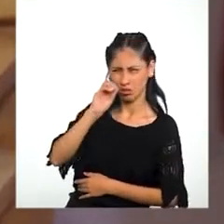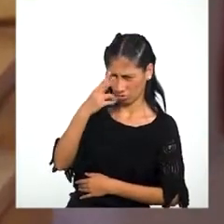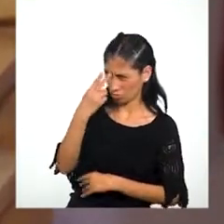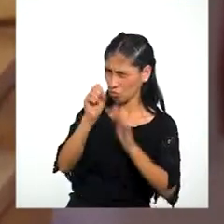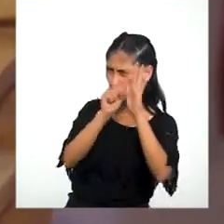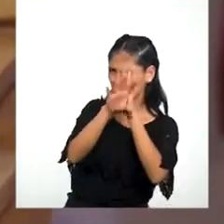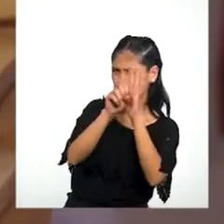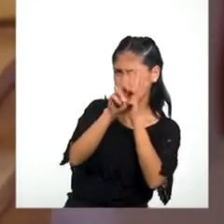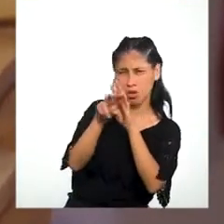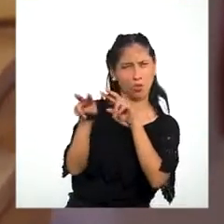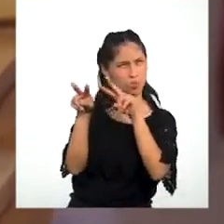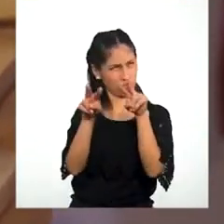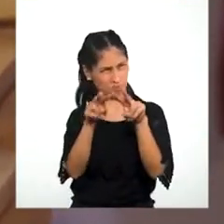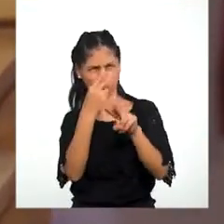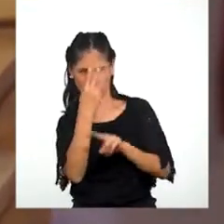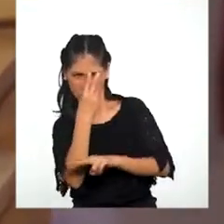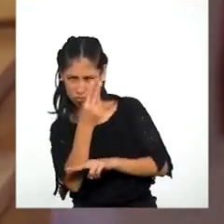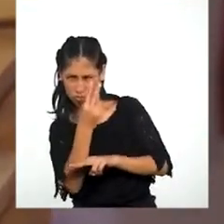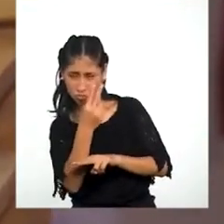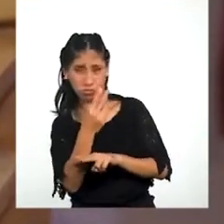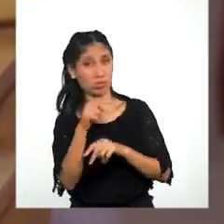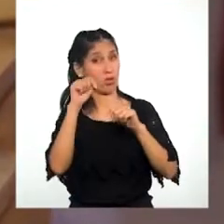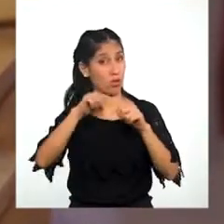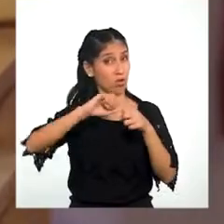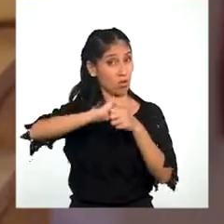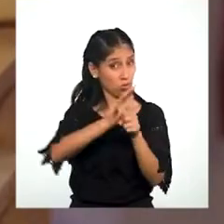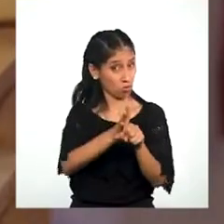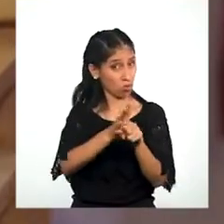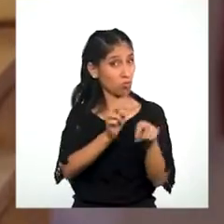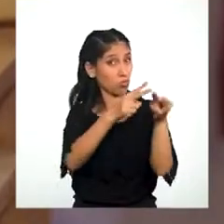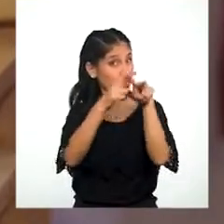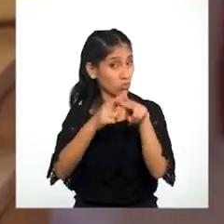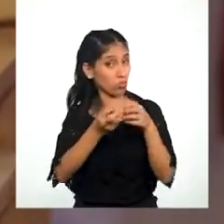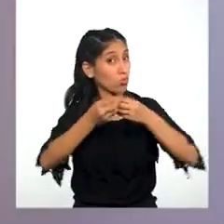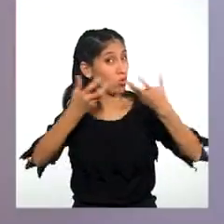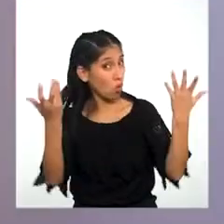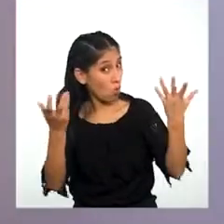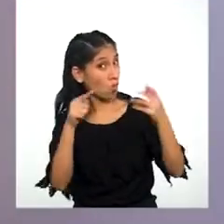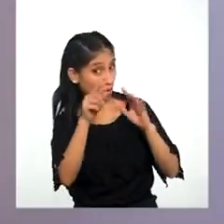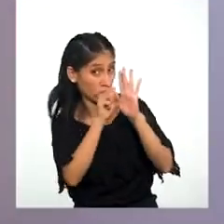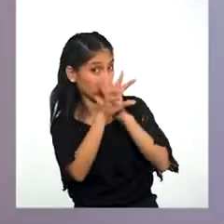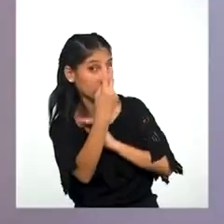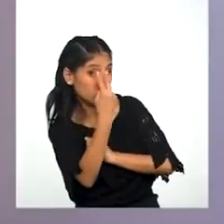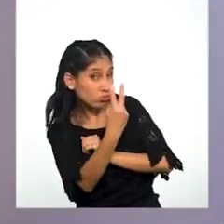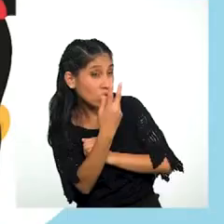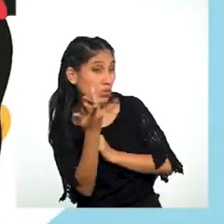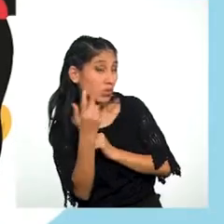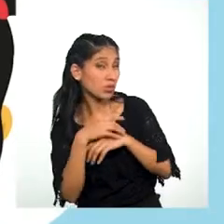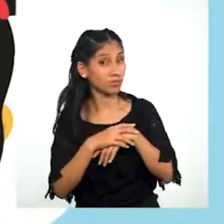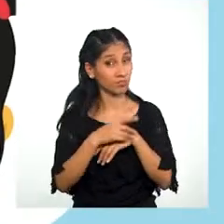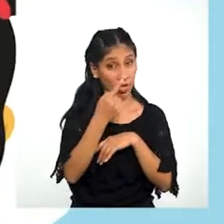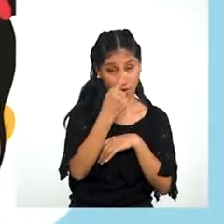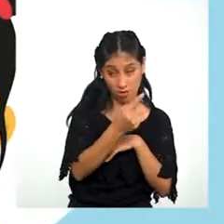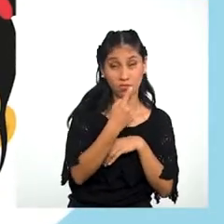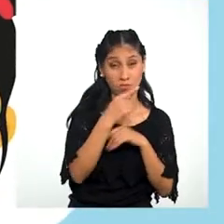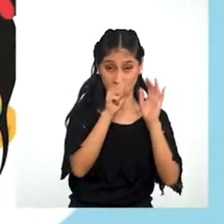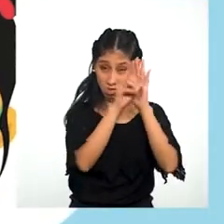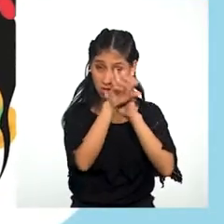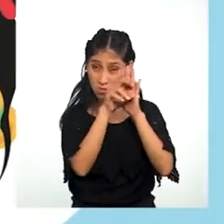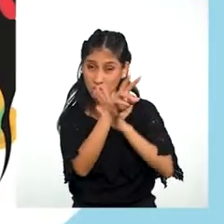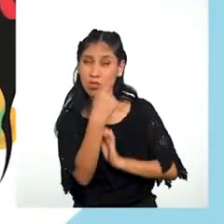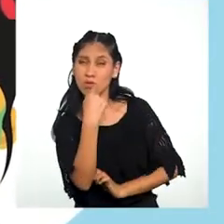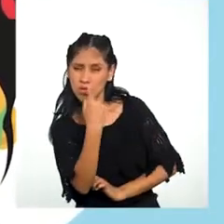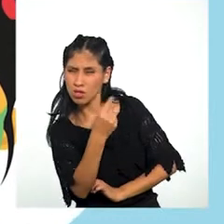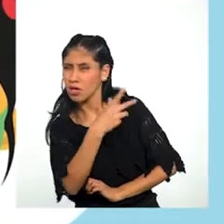videíto Que nos enseñaba Para cómo cuidarse Del coronavirus ¡Hm! Ahí decía bien clarito